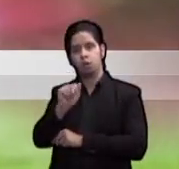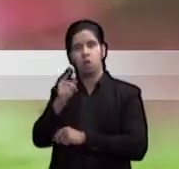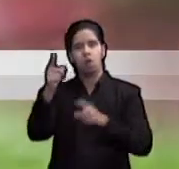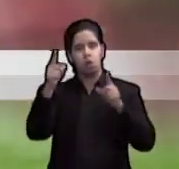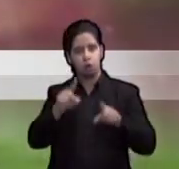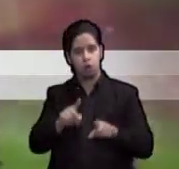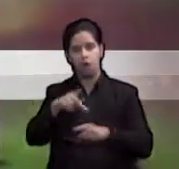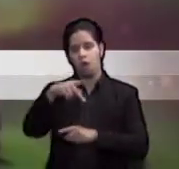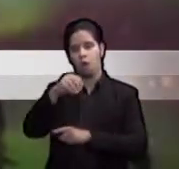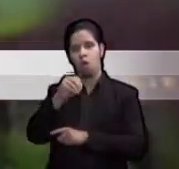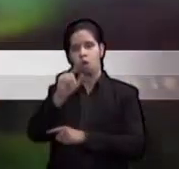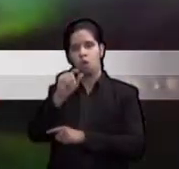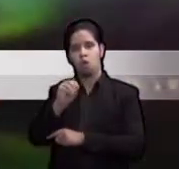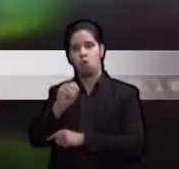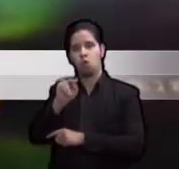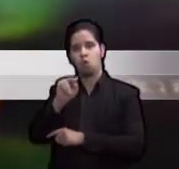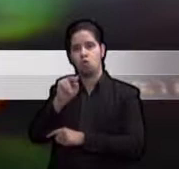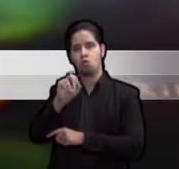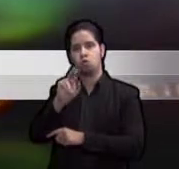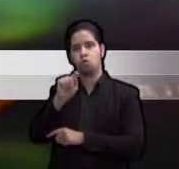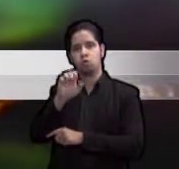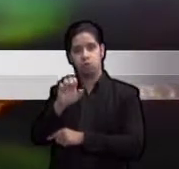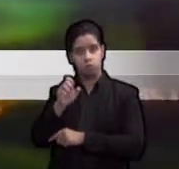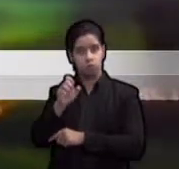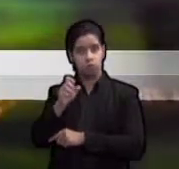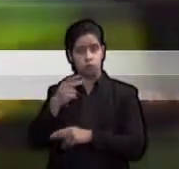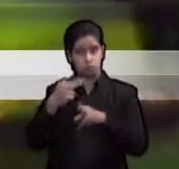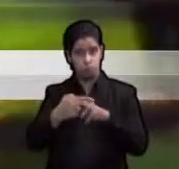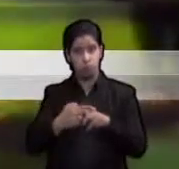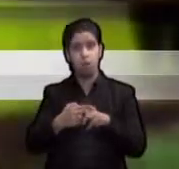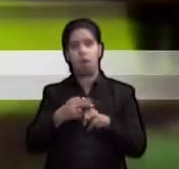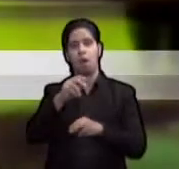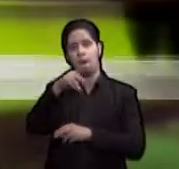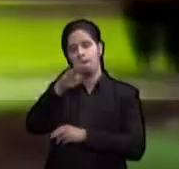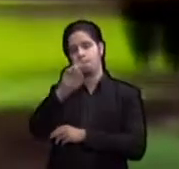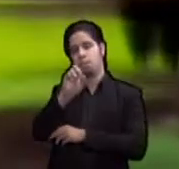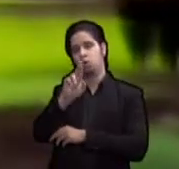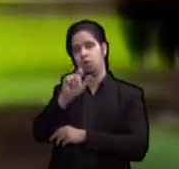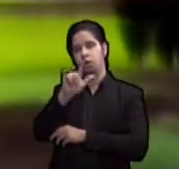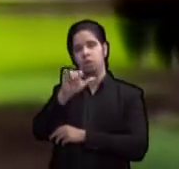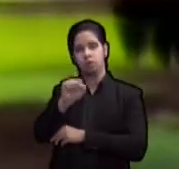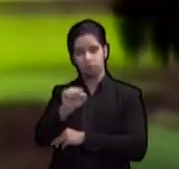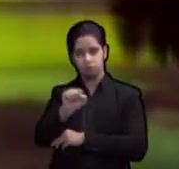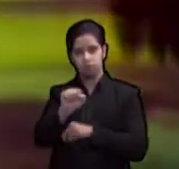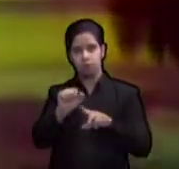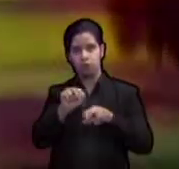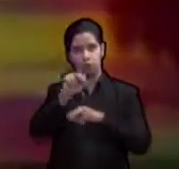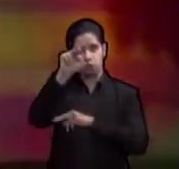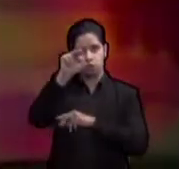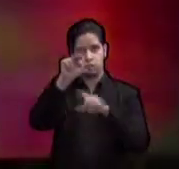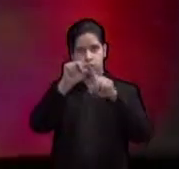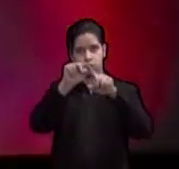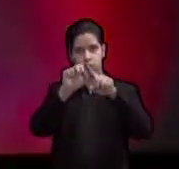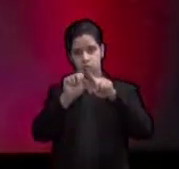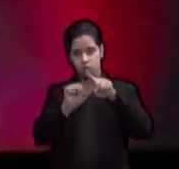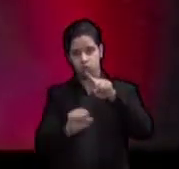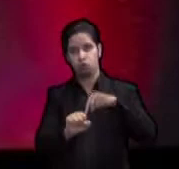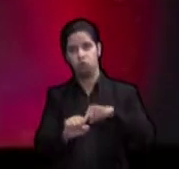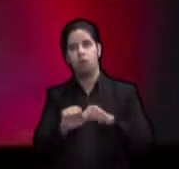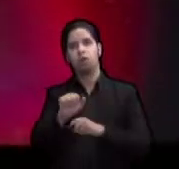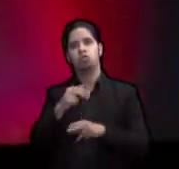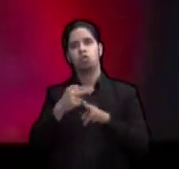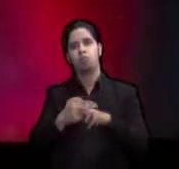polo norte se le conocen como auroras boreales, mientras que las que ocurren en el polo sur se les conocen como auroras australes.